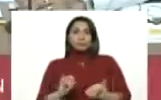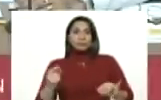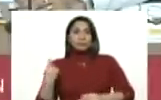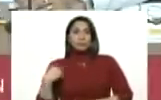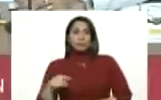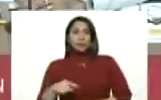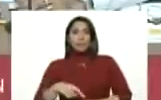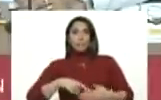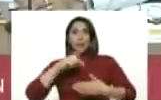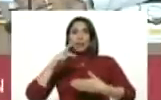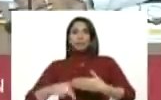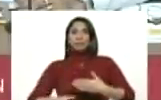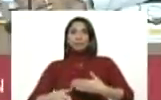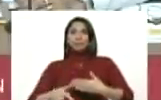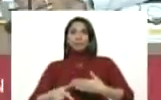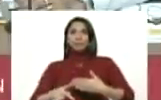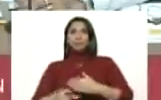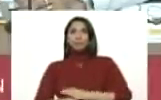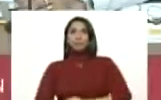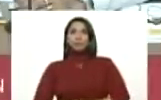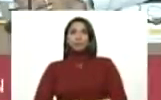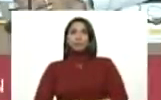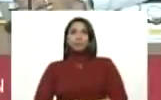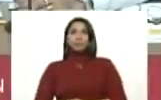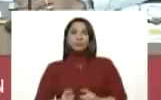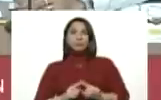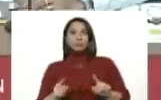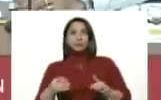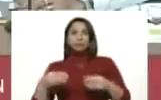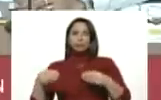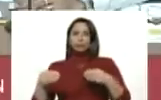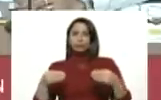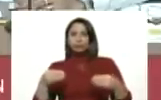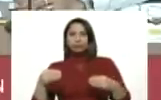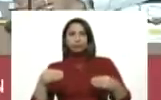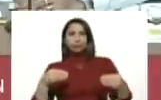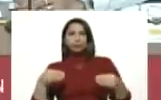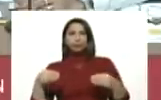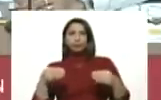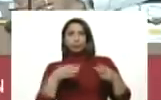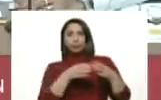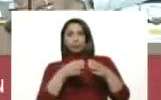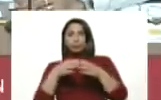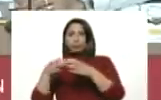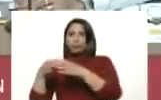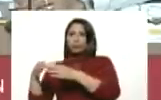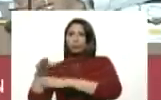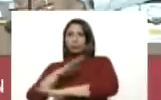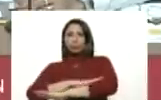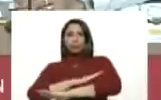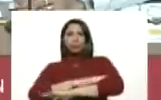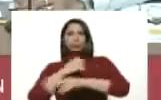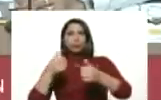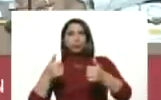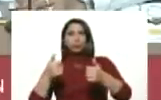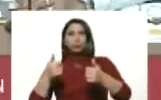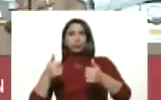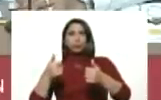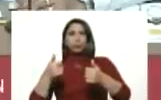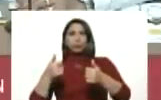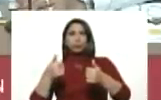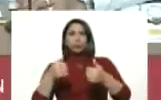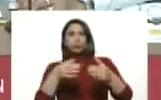plan para una flexibilización organizada y disciplinada de